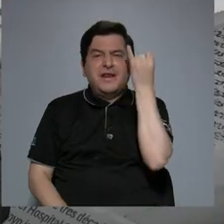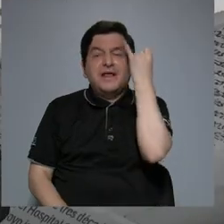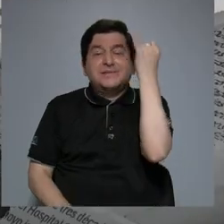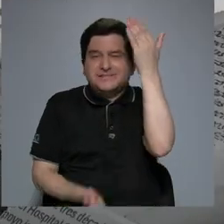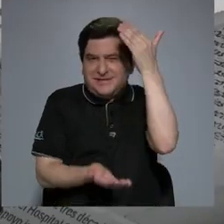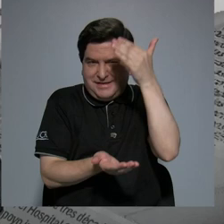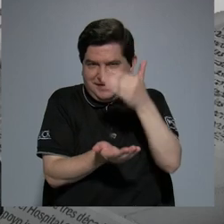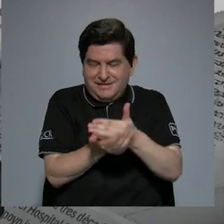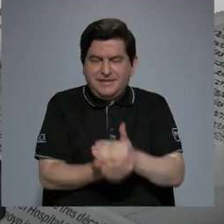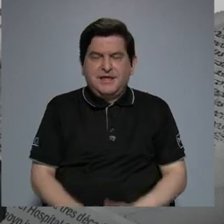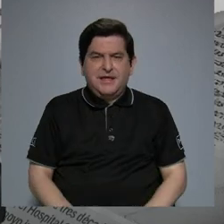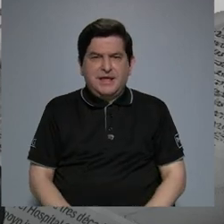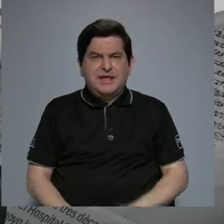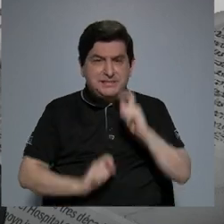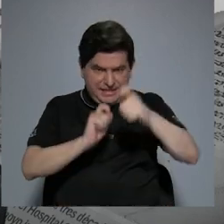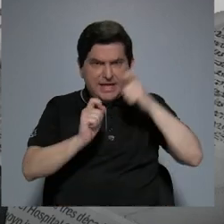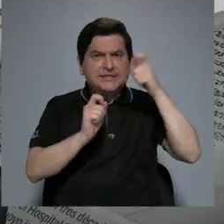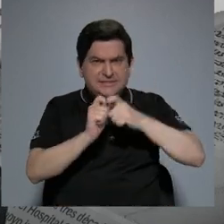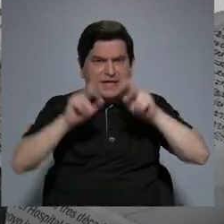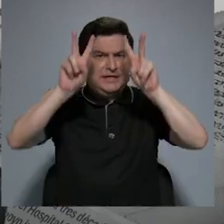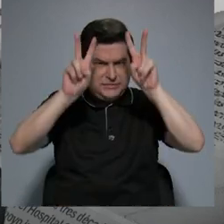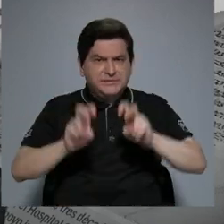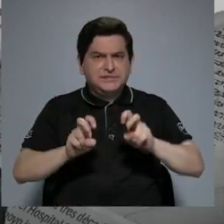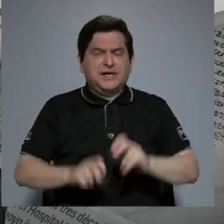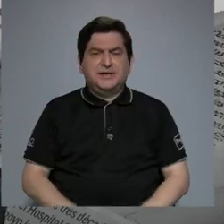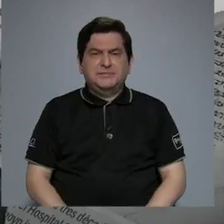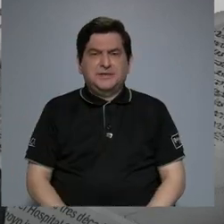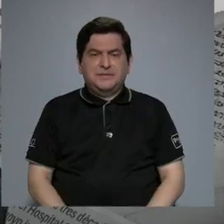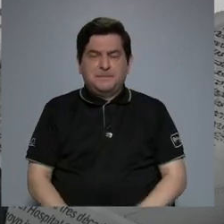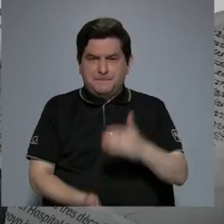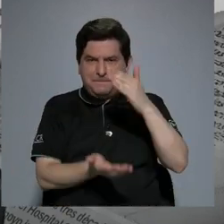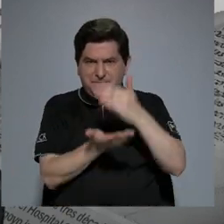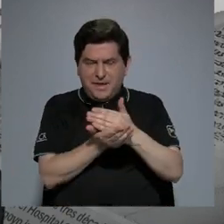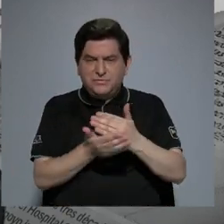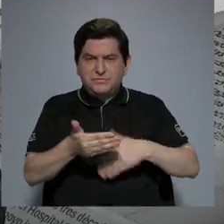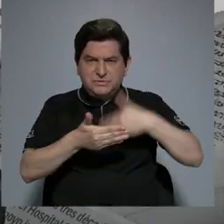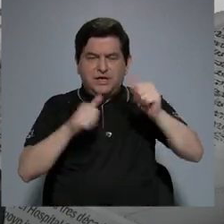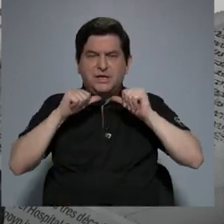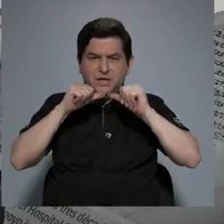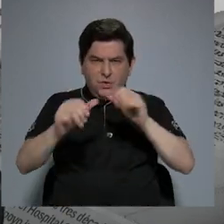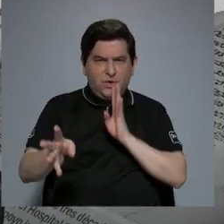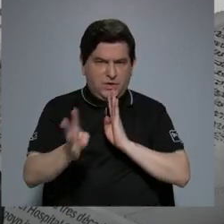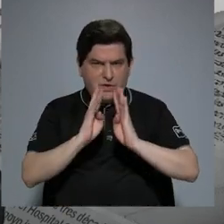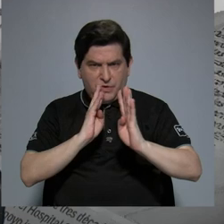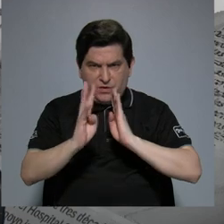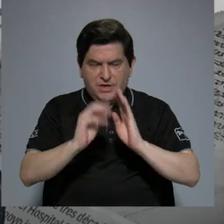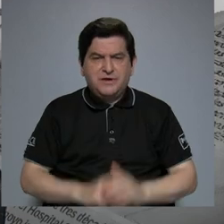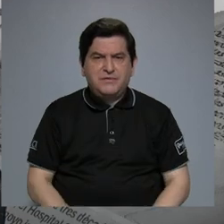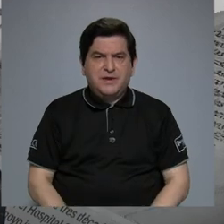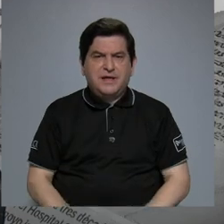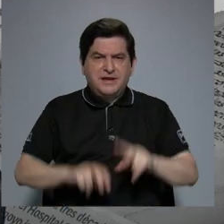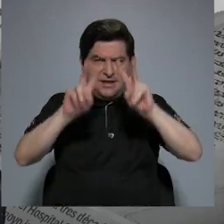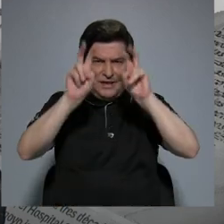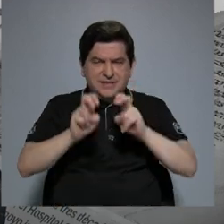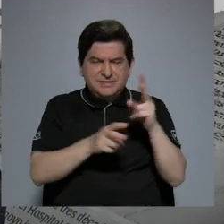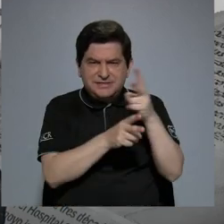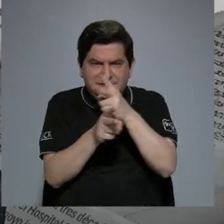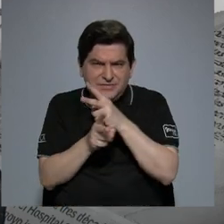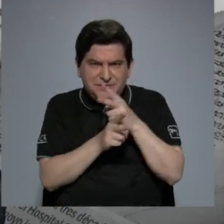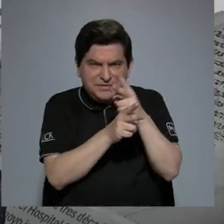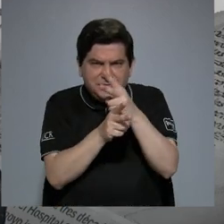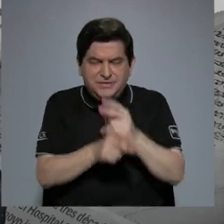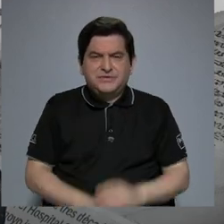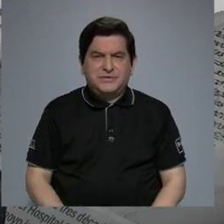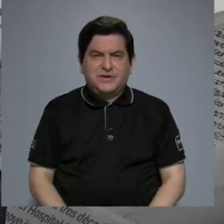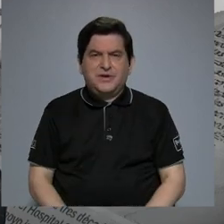con eso, una prueba muy precisa y vamos a hacer una pausa, pero enseguida seguimos hablando de estas pruebas de monitoreo